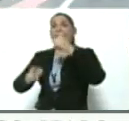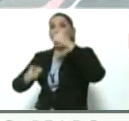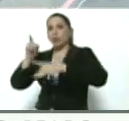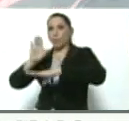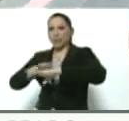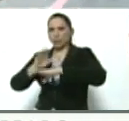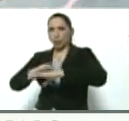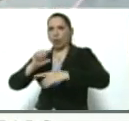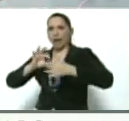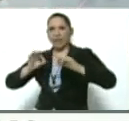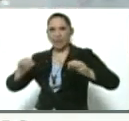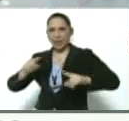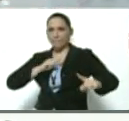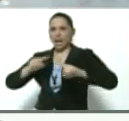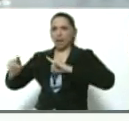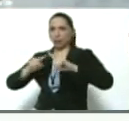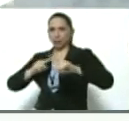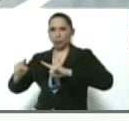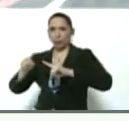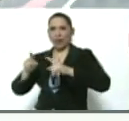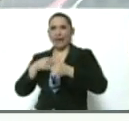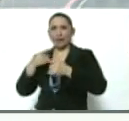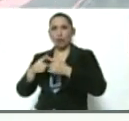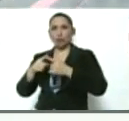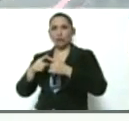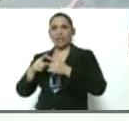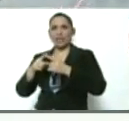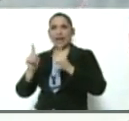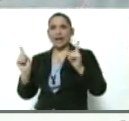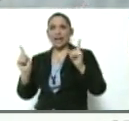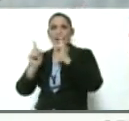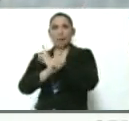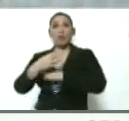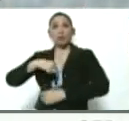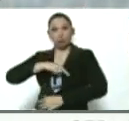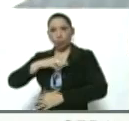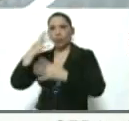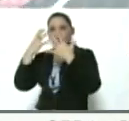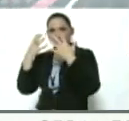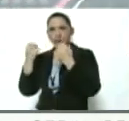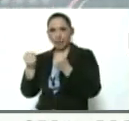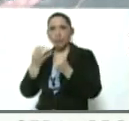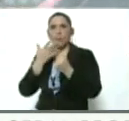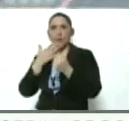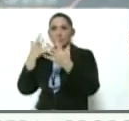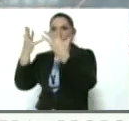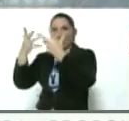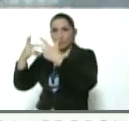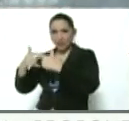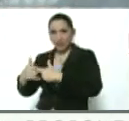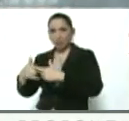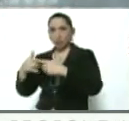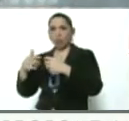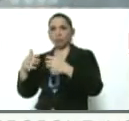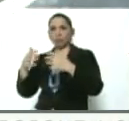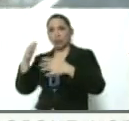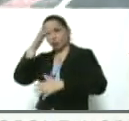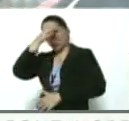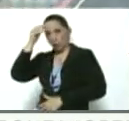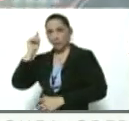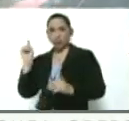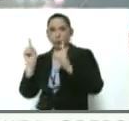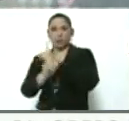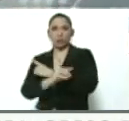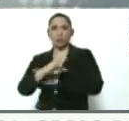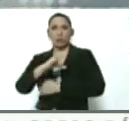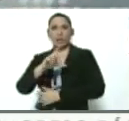de mando y se sustituye, nosotros entendemos que la administración Trump sustituye a Clíber